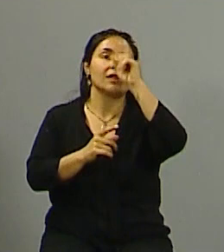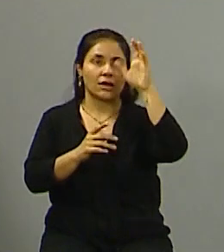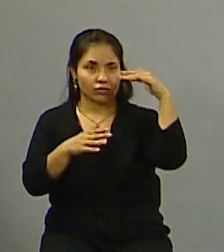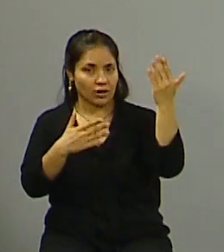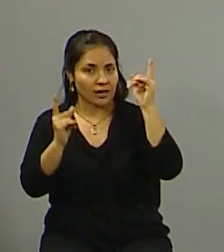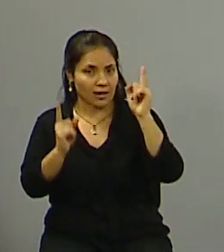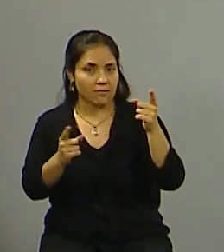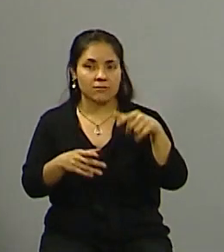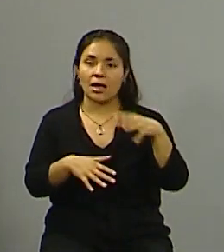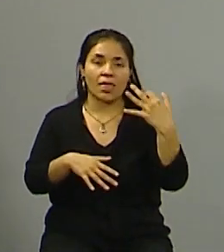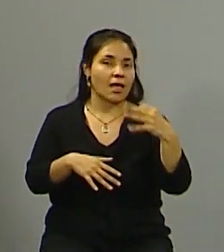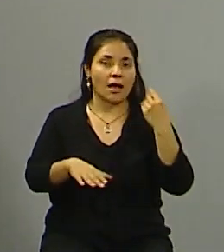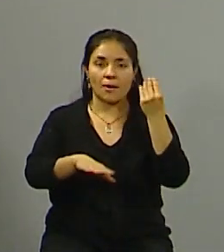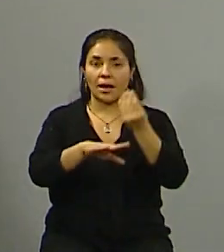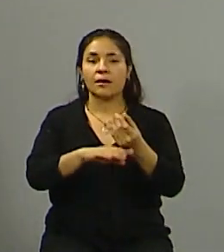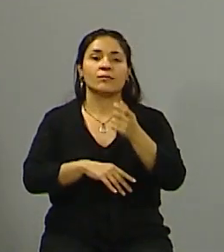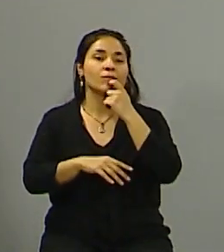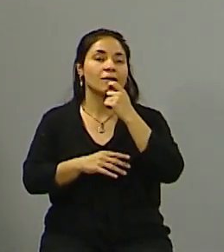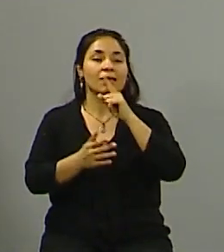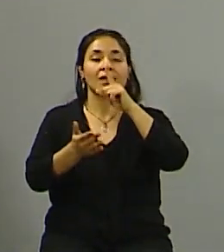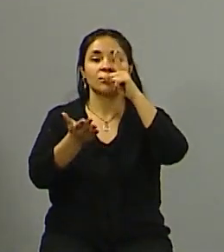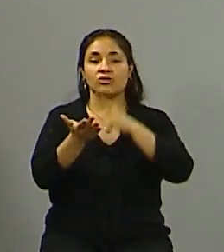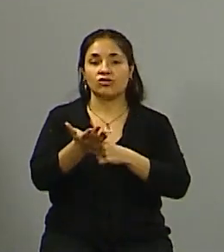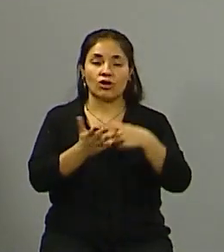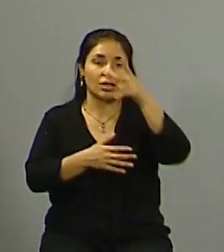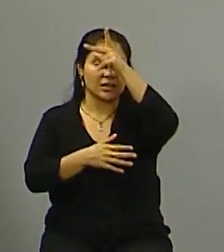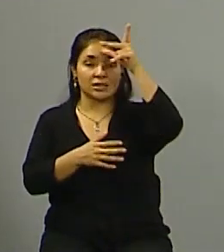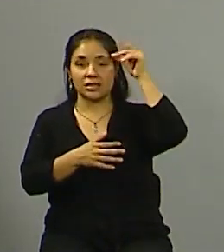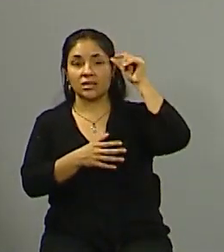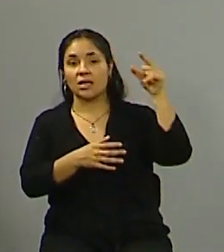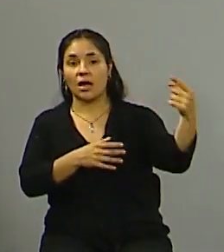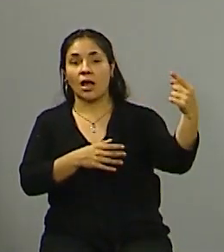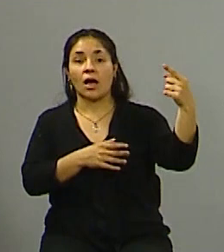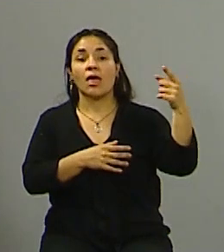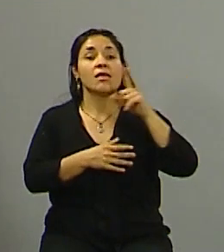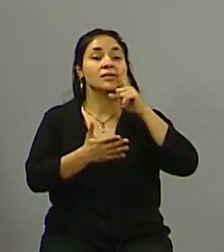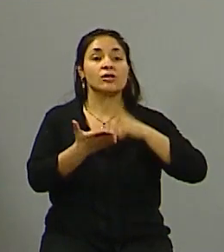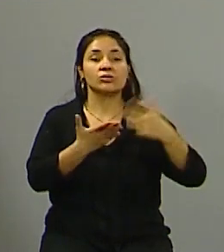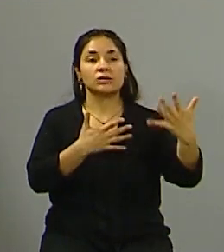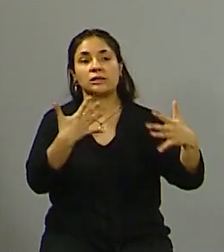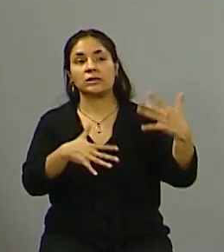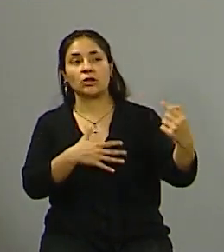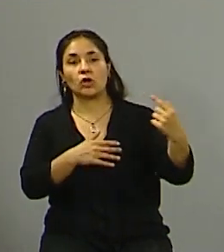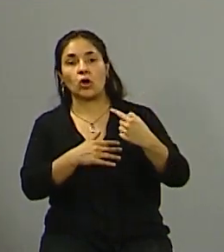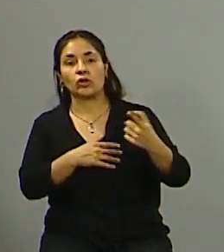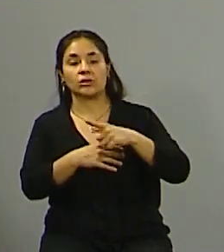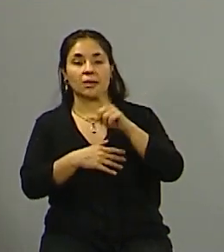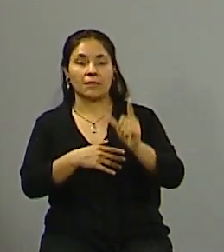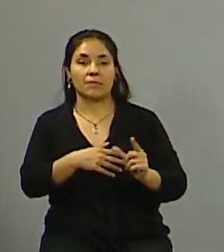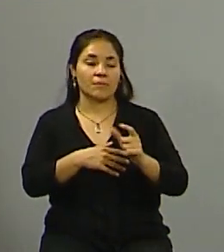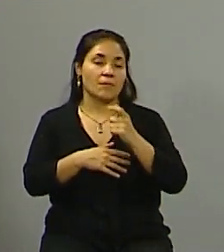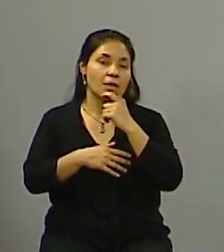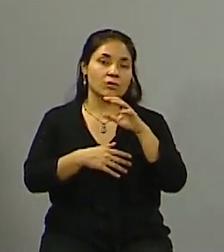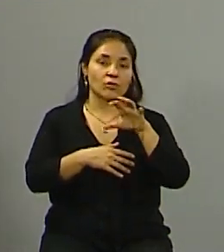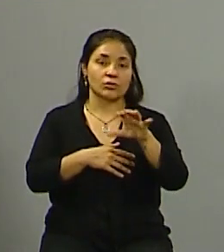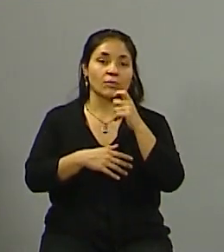porque juegan muchas veces las decisiones que toma Chile muchas veces nos han jugado en contra cuando de un